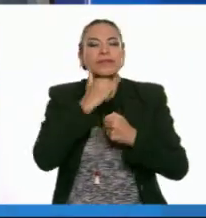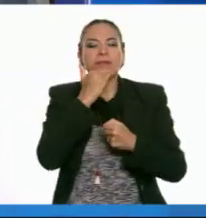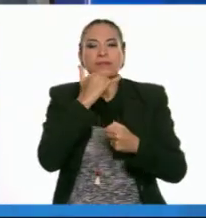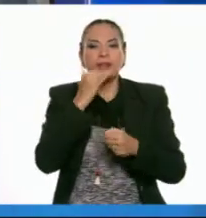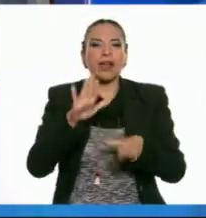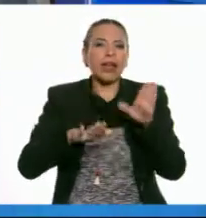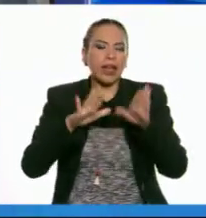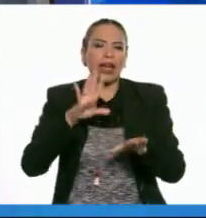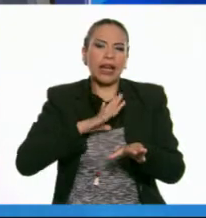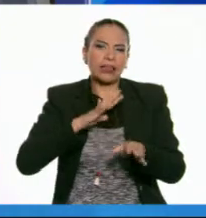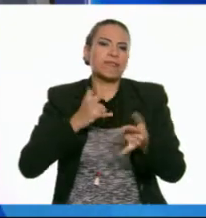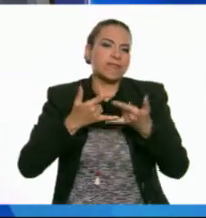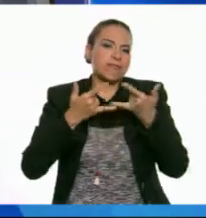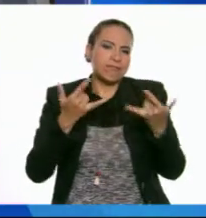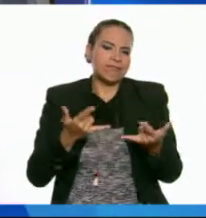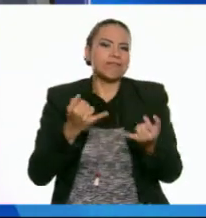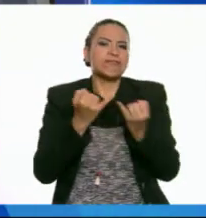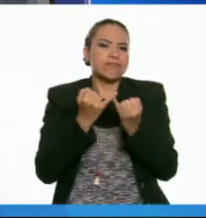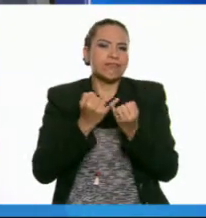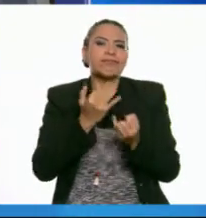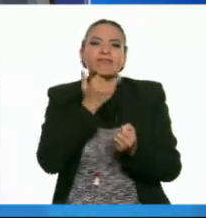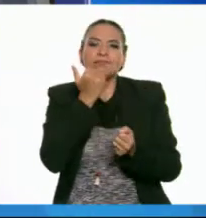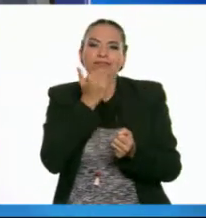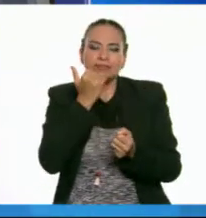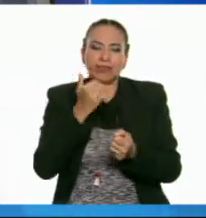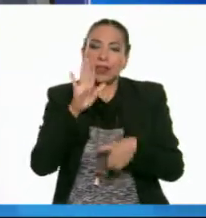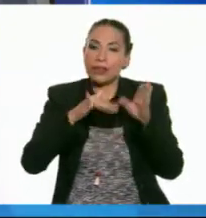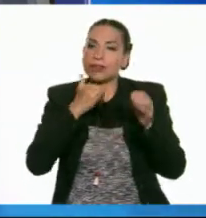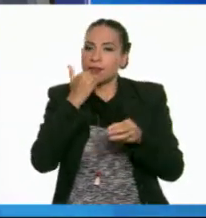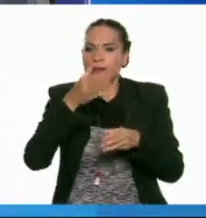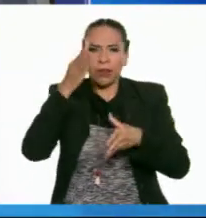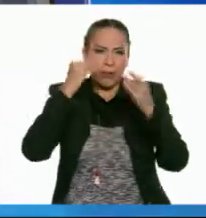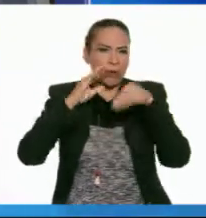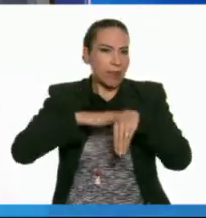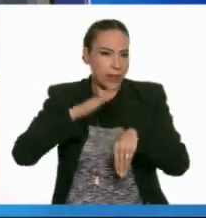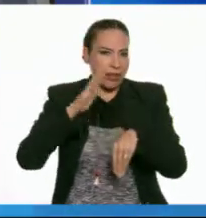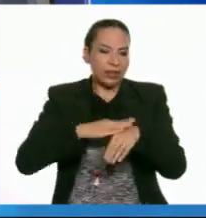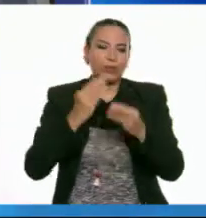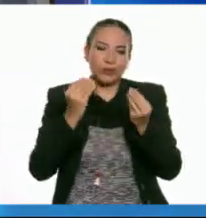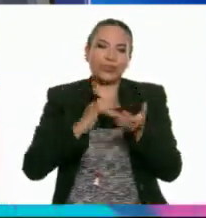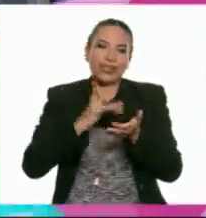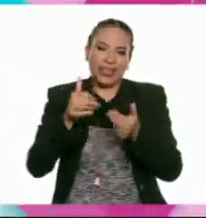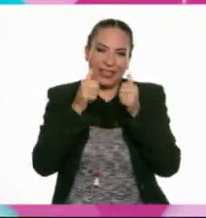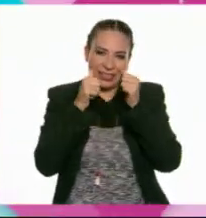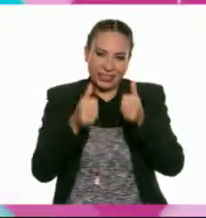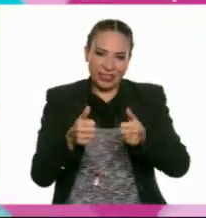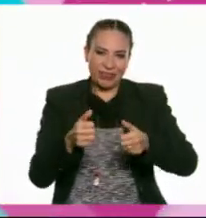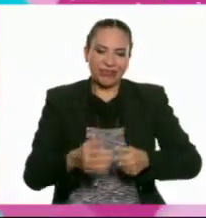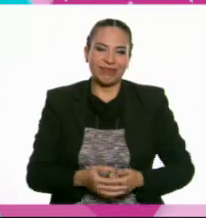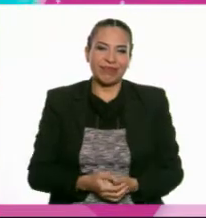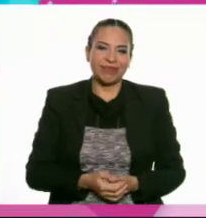de la historia, han cometido errores. Al equivocarnos aprendemos muchísimo. Muchas gracias por su atención.